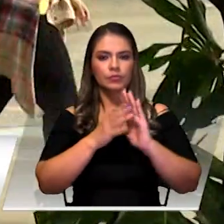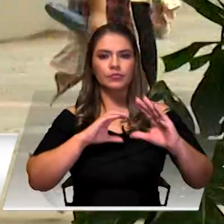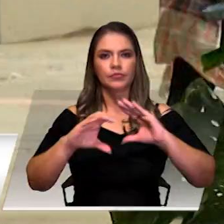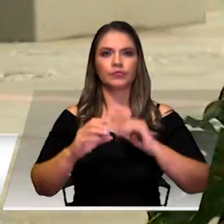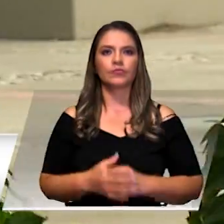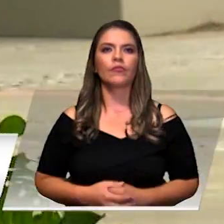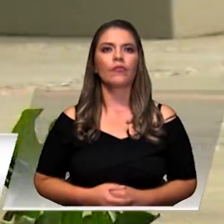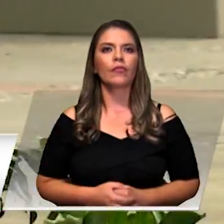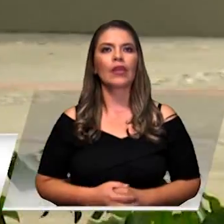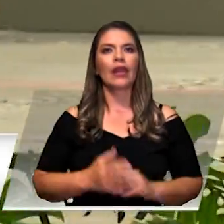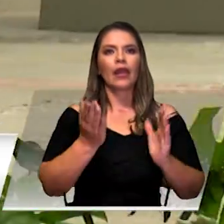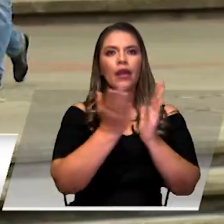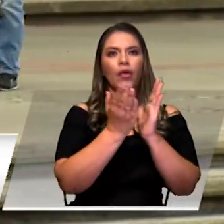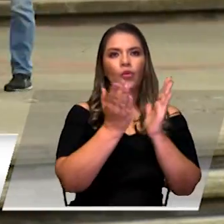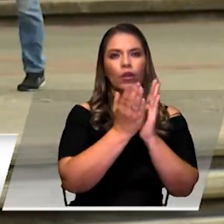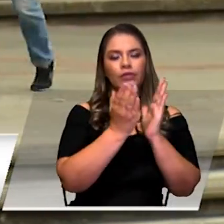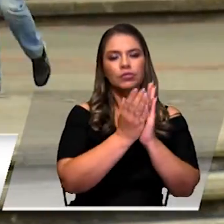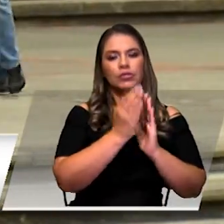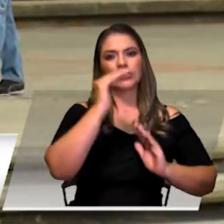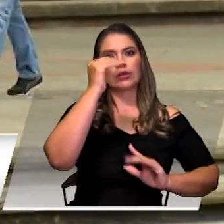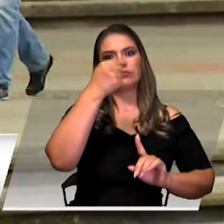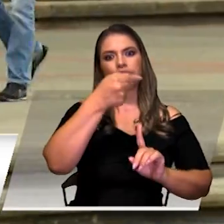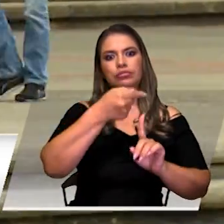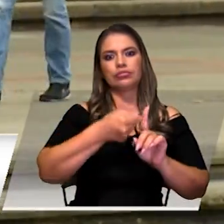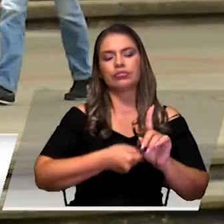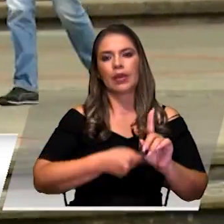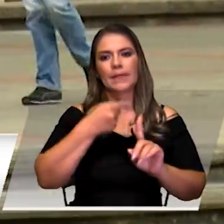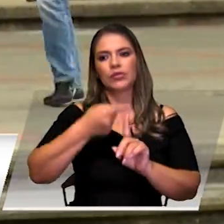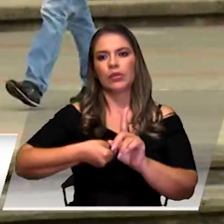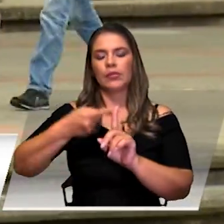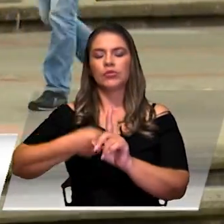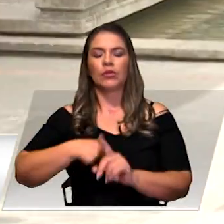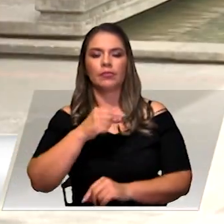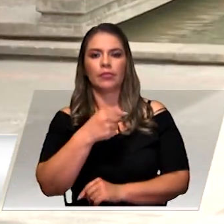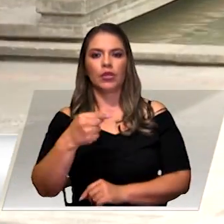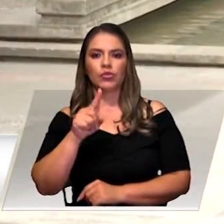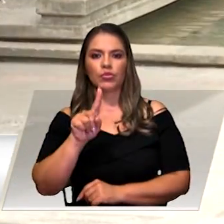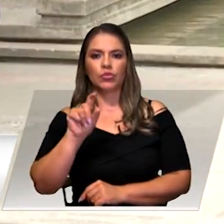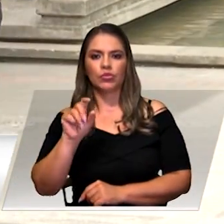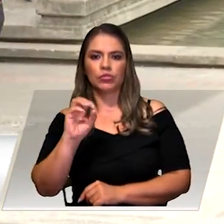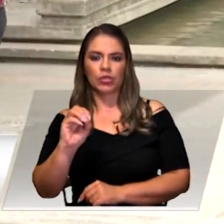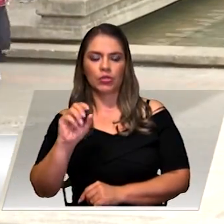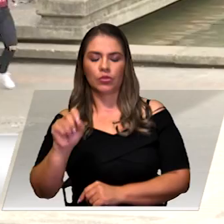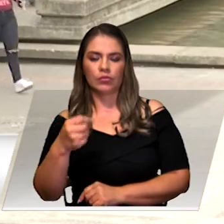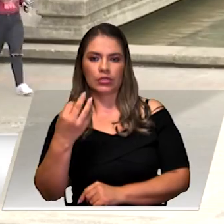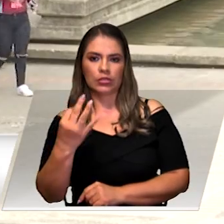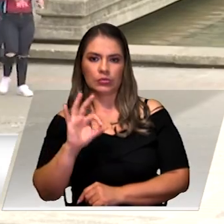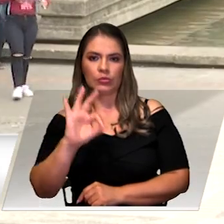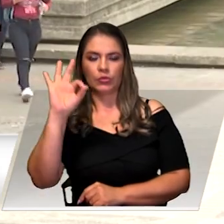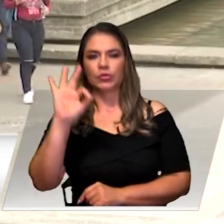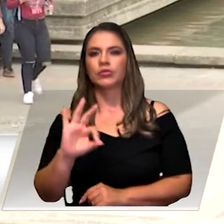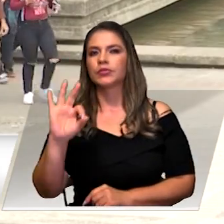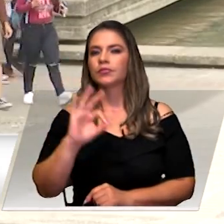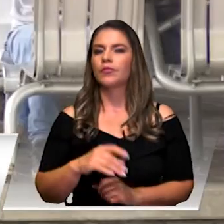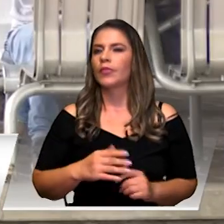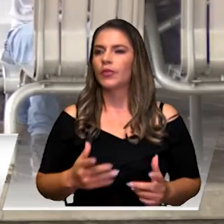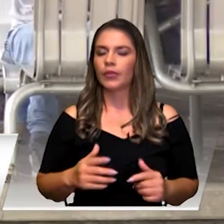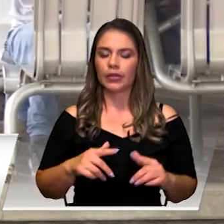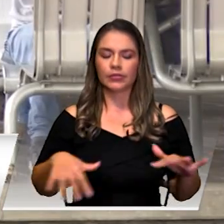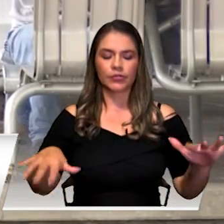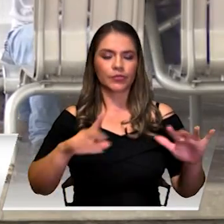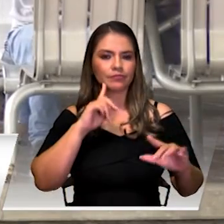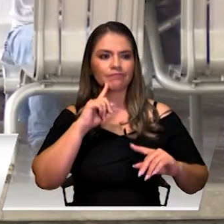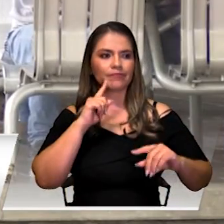registró también una variación mensual de menos 1,03%, incidieron los menores incrementos de precio en